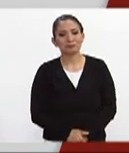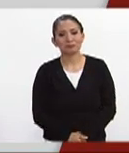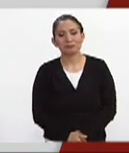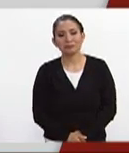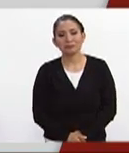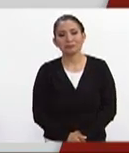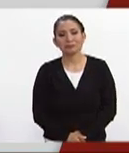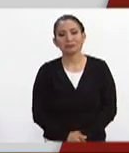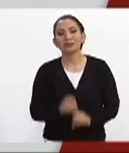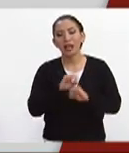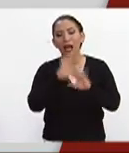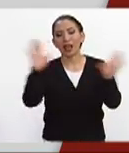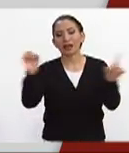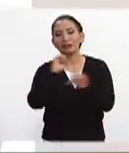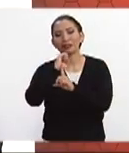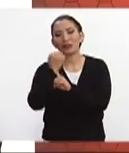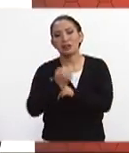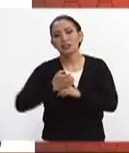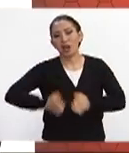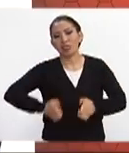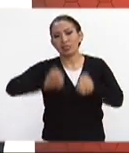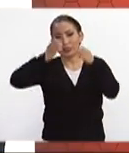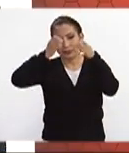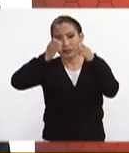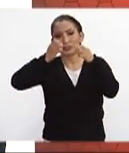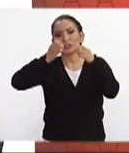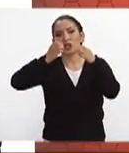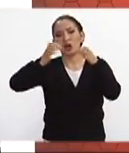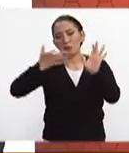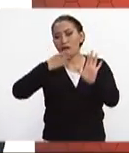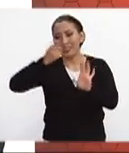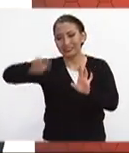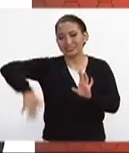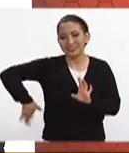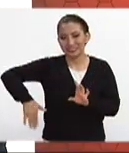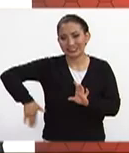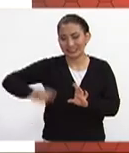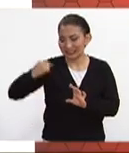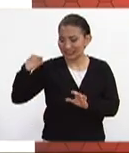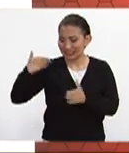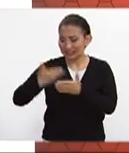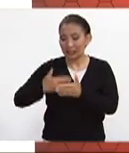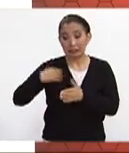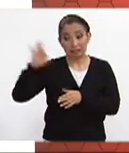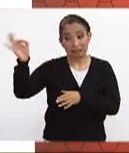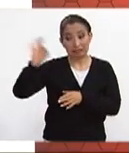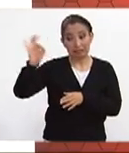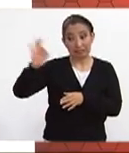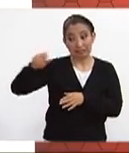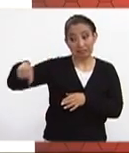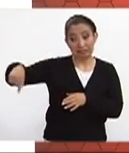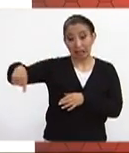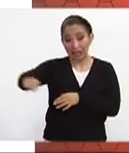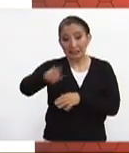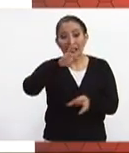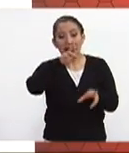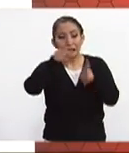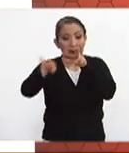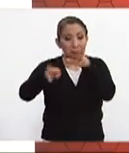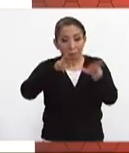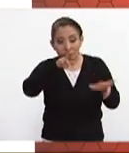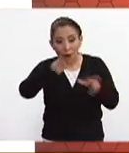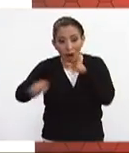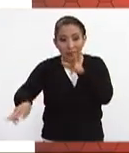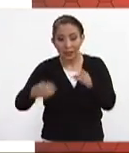así es pues esta es la situación en ese edificio que como comentábamos hace unos momentos por la posibilidad y estos reportes